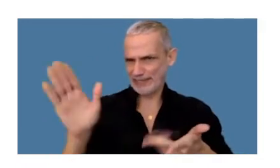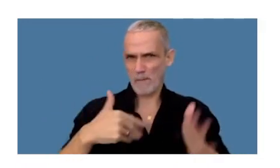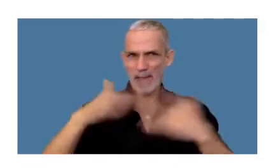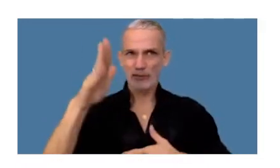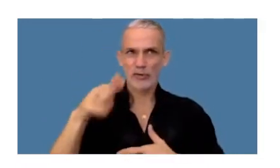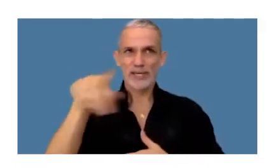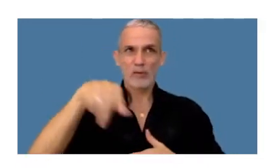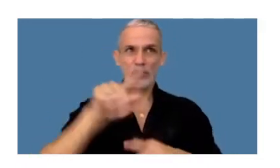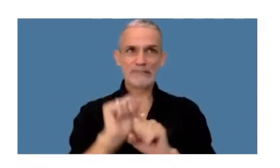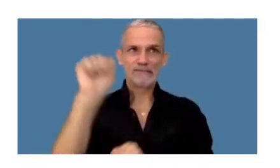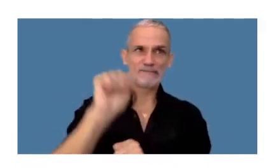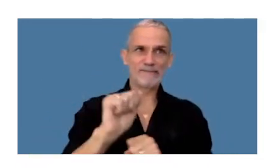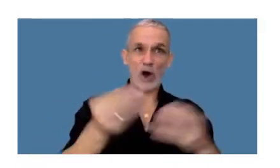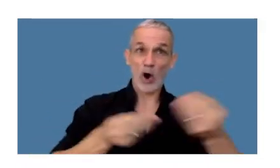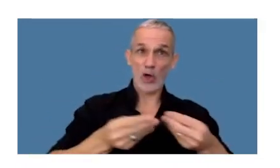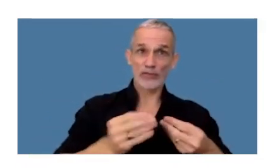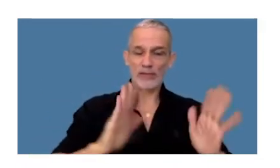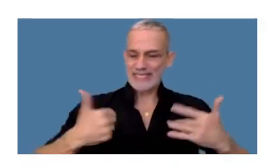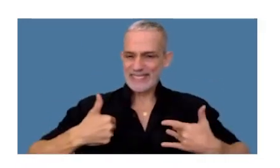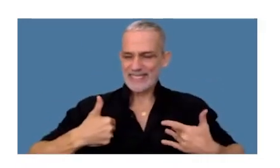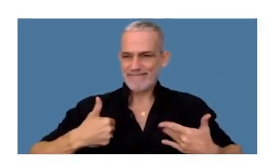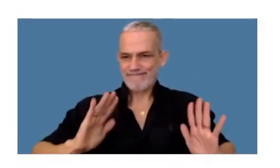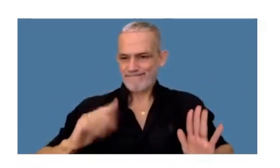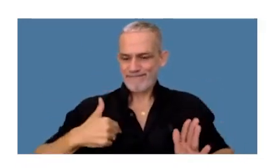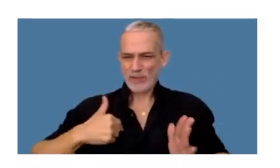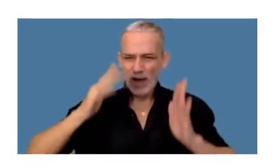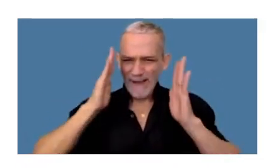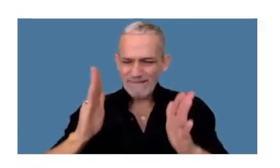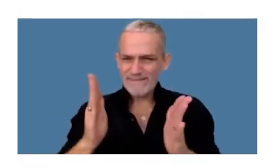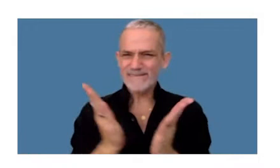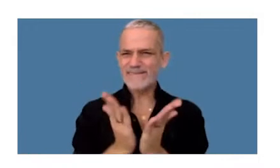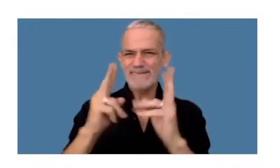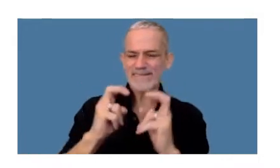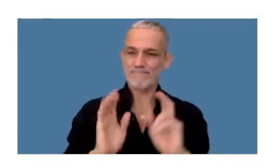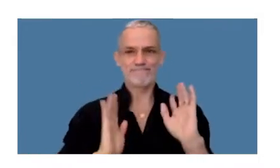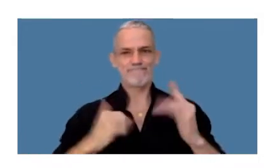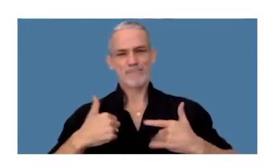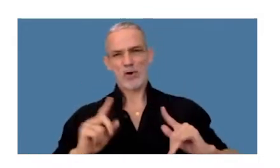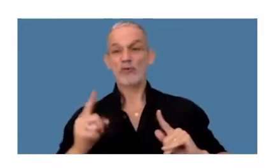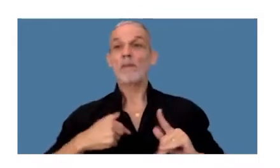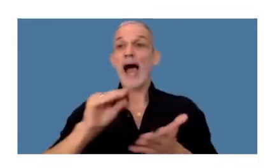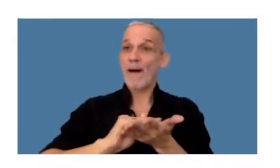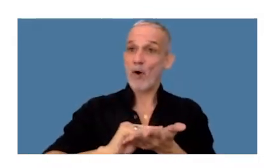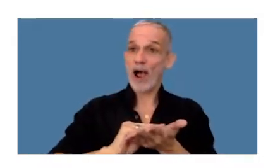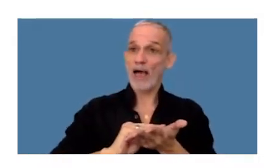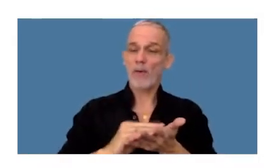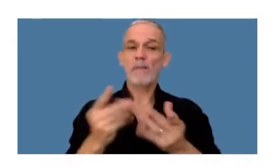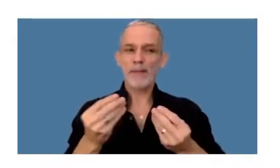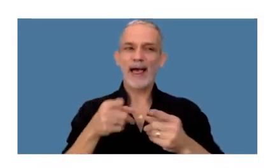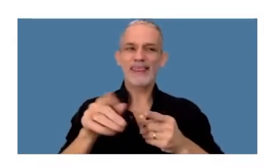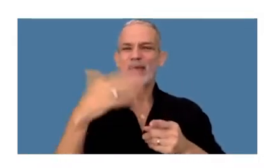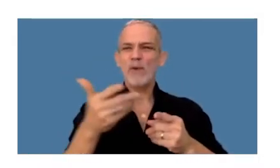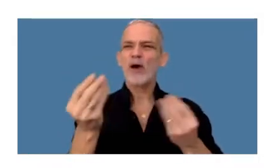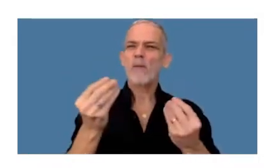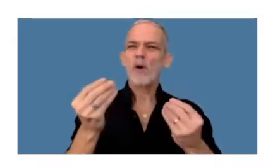como dije antes no es mi materia de estudio pero sí es necesaria en este estudio para luego